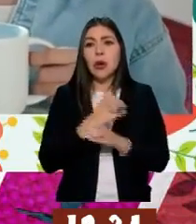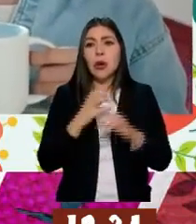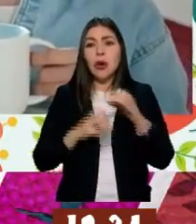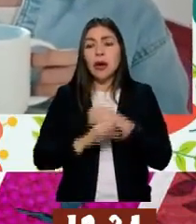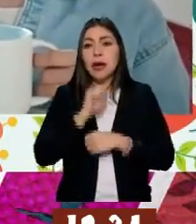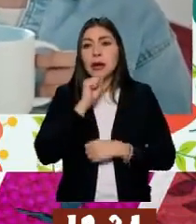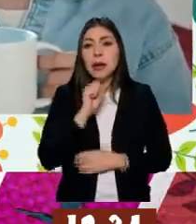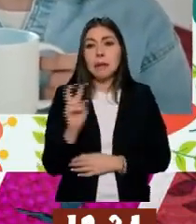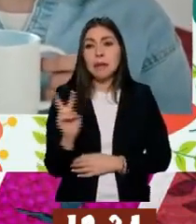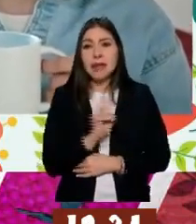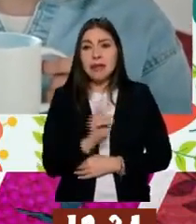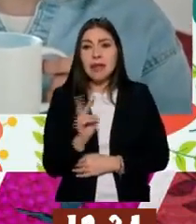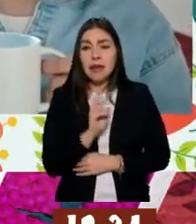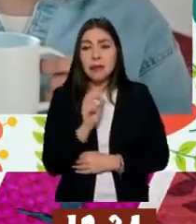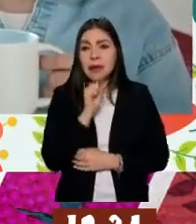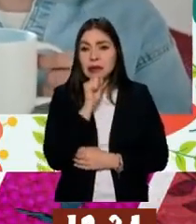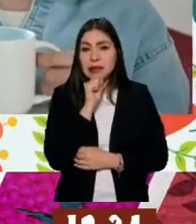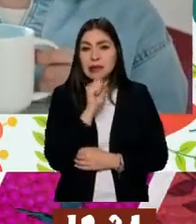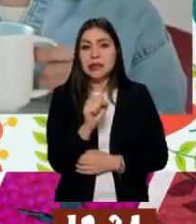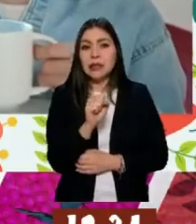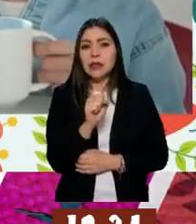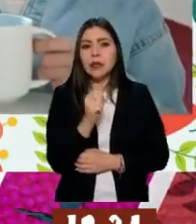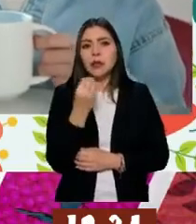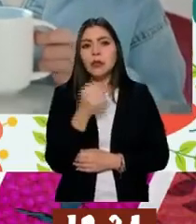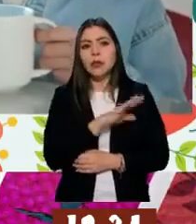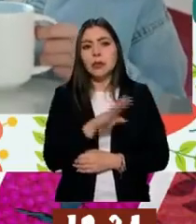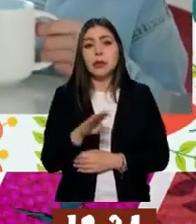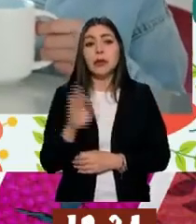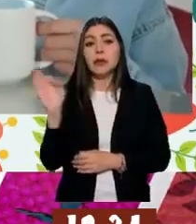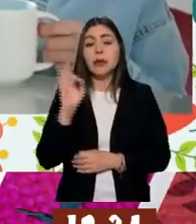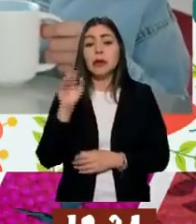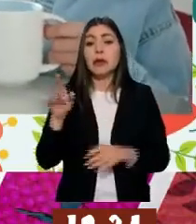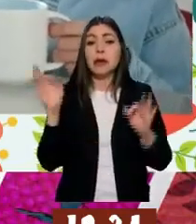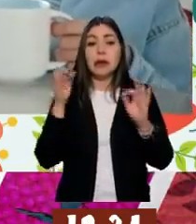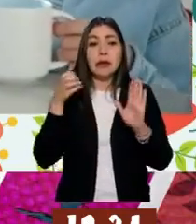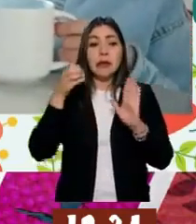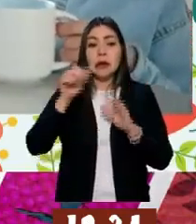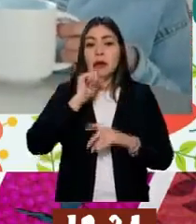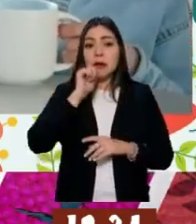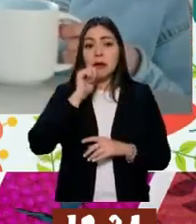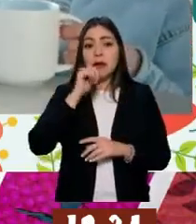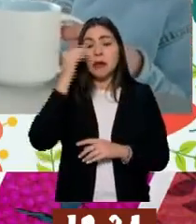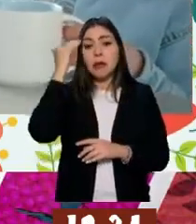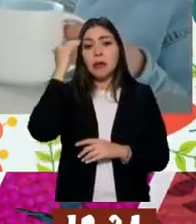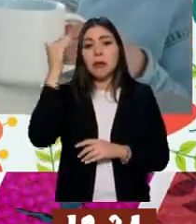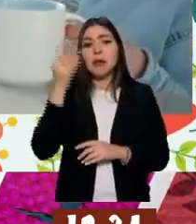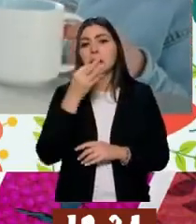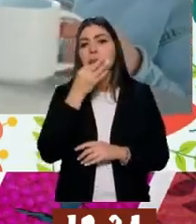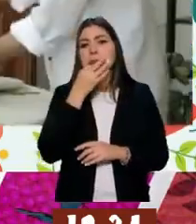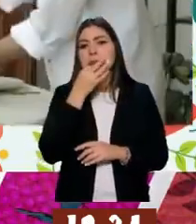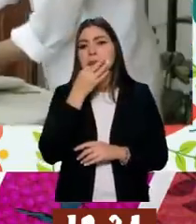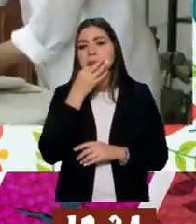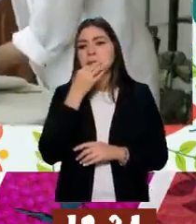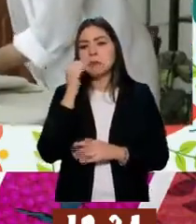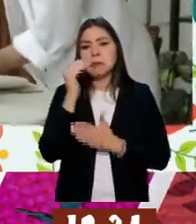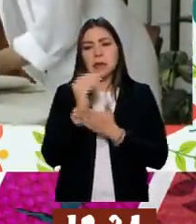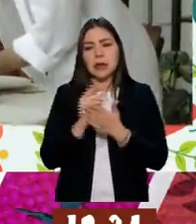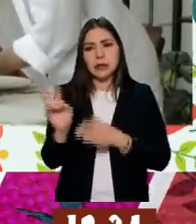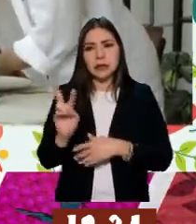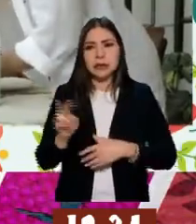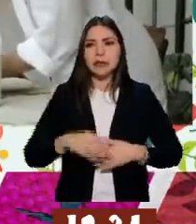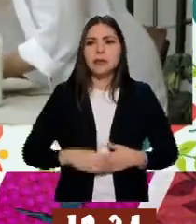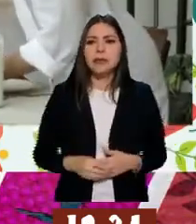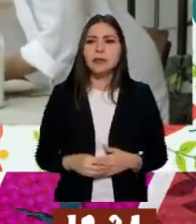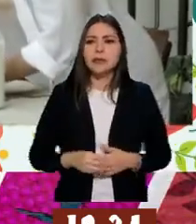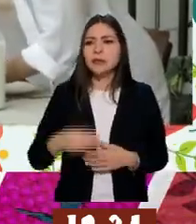Es rapidito. Tomas tiempo la leche sin refrigeración y aparte queda un poquito más complejo. Oye, otra cosa, yo pensaba que le hervían las